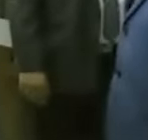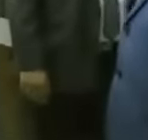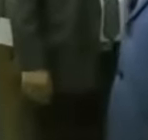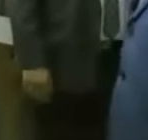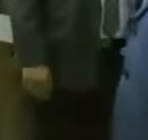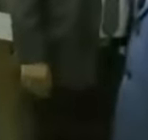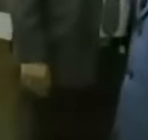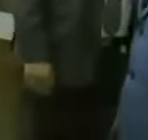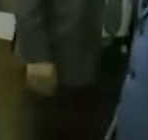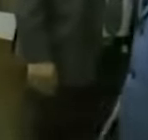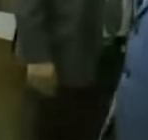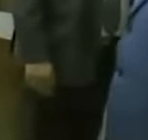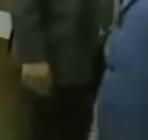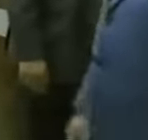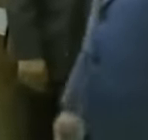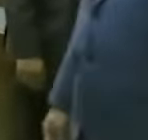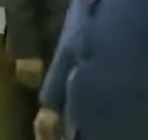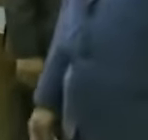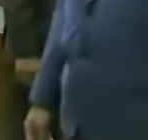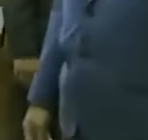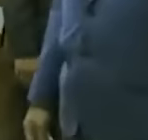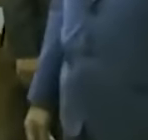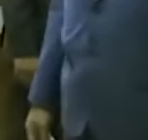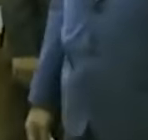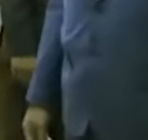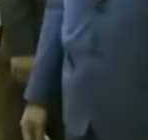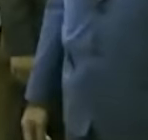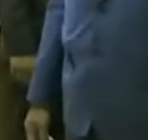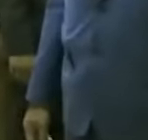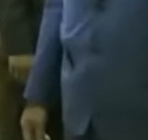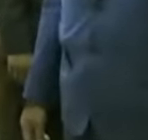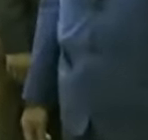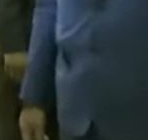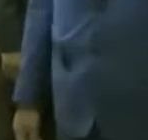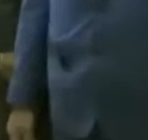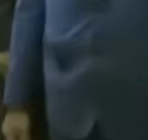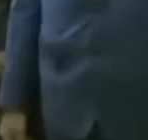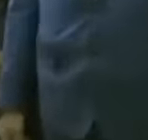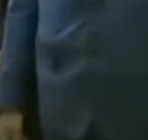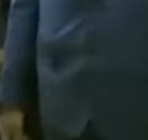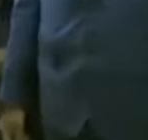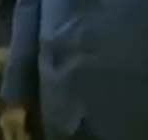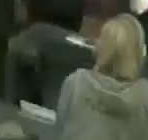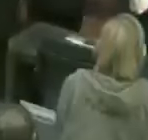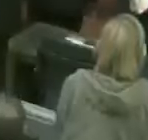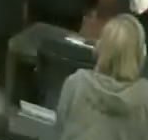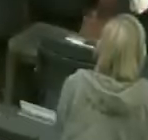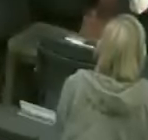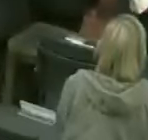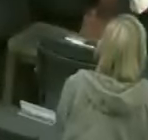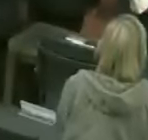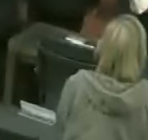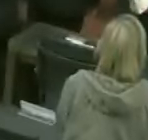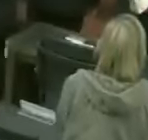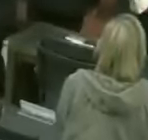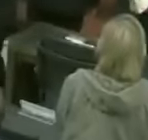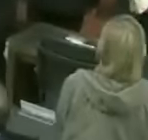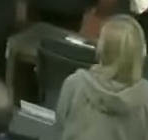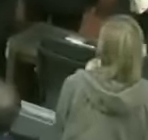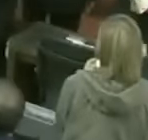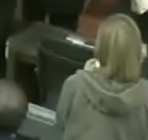sesión ordinaria del día de hoy, recordándoles los tres puntos del orden del día, el proyecto de acuerdo mediante el cual se